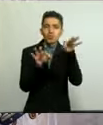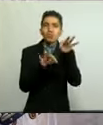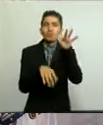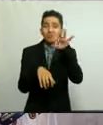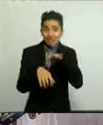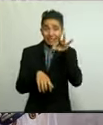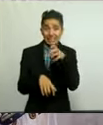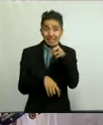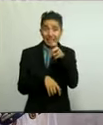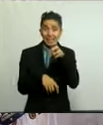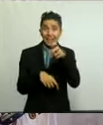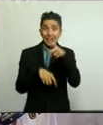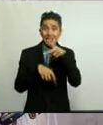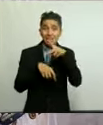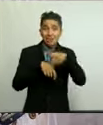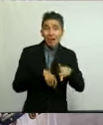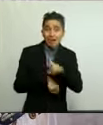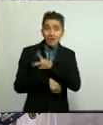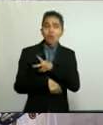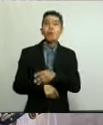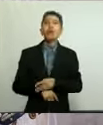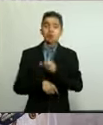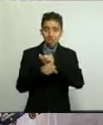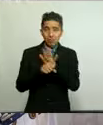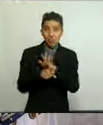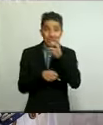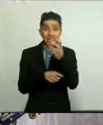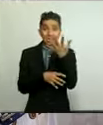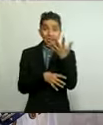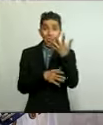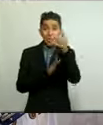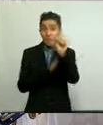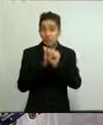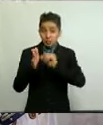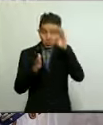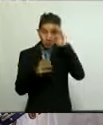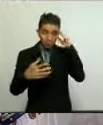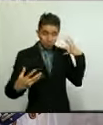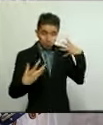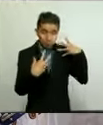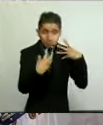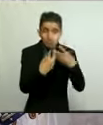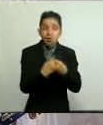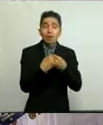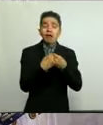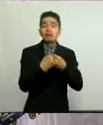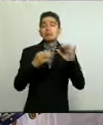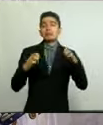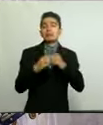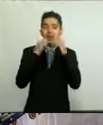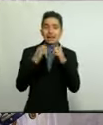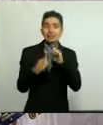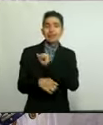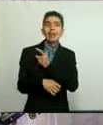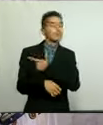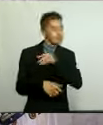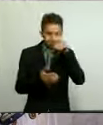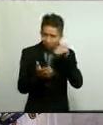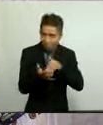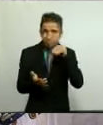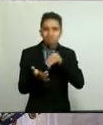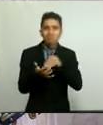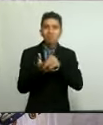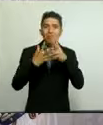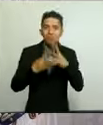coronavirus, a pesar de que llevamos cinco meses de epidemia, la emergencia de salud todavía está lejos de